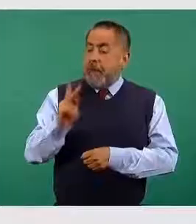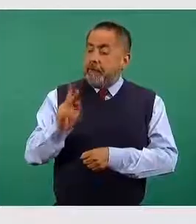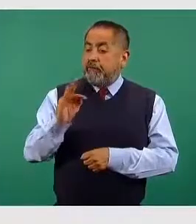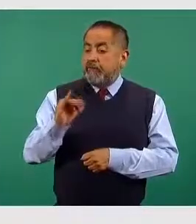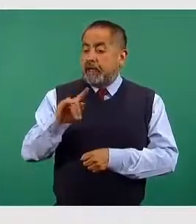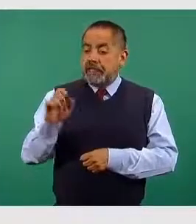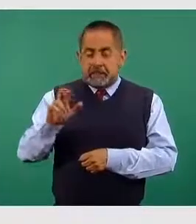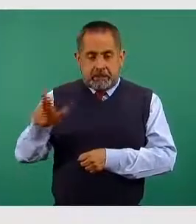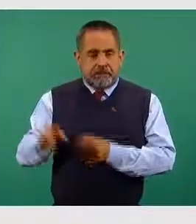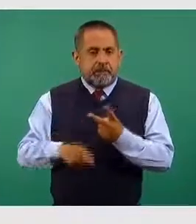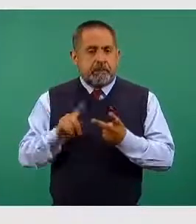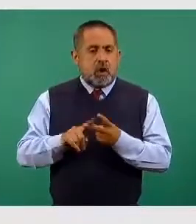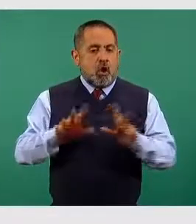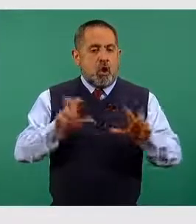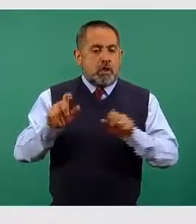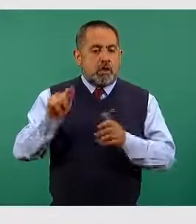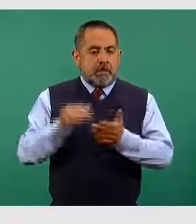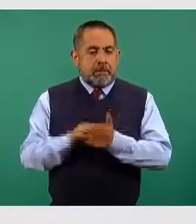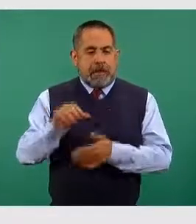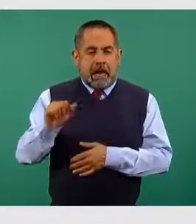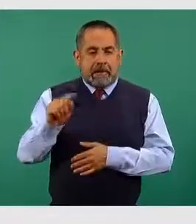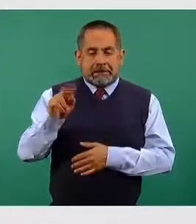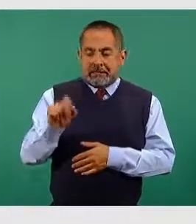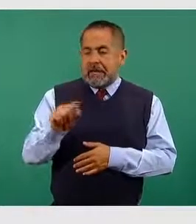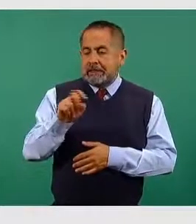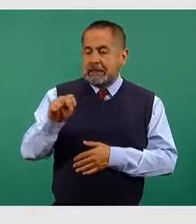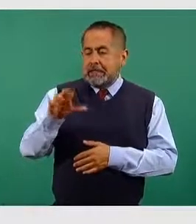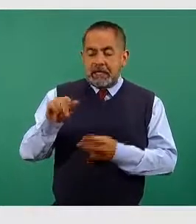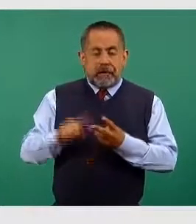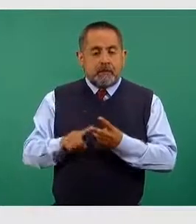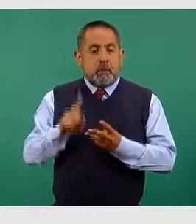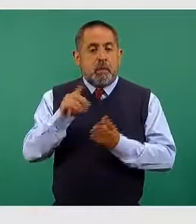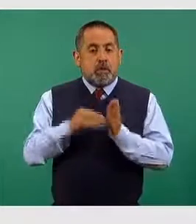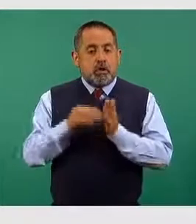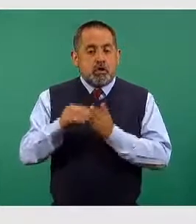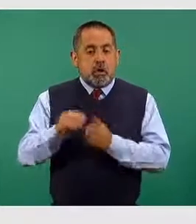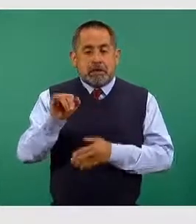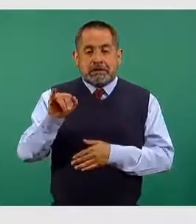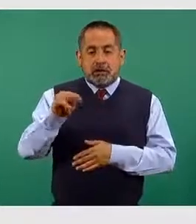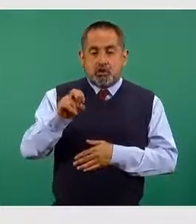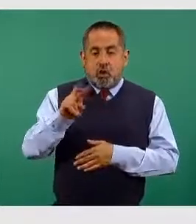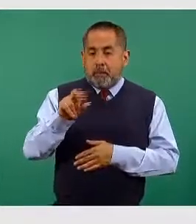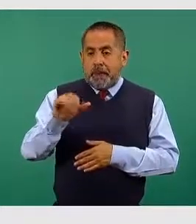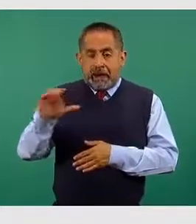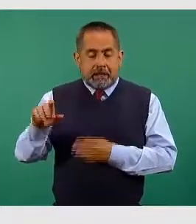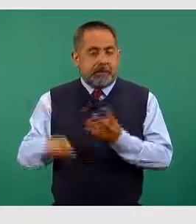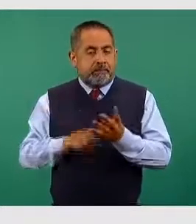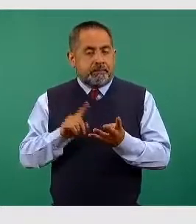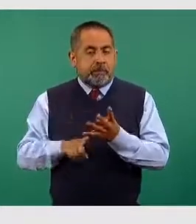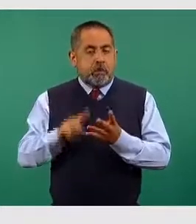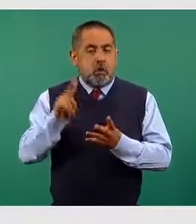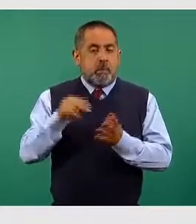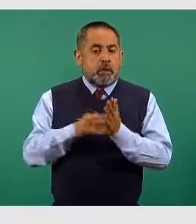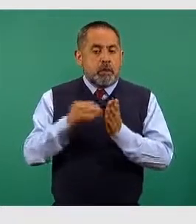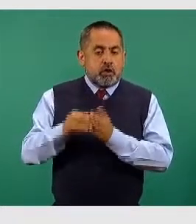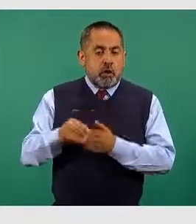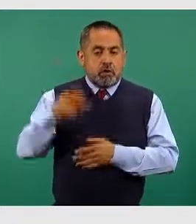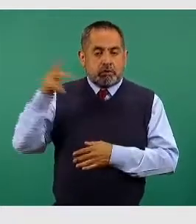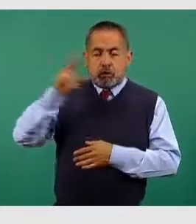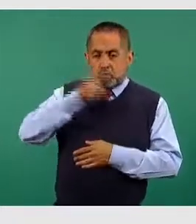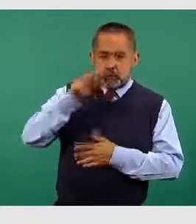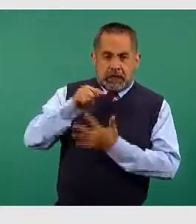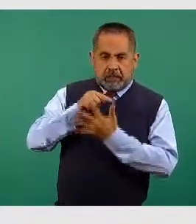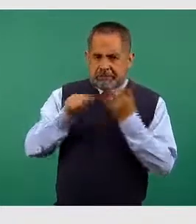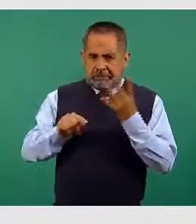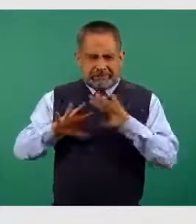870 mil de AstraZeneca, un millón de Sinovac y 200 mil de Sputnik V, lo cual nos